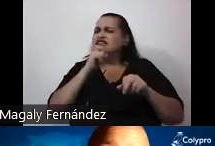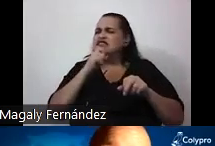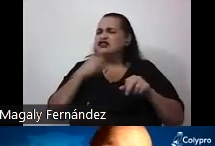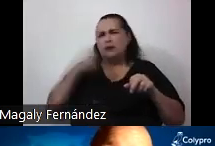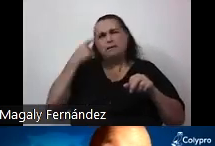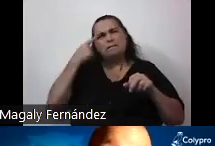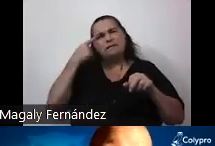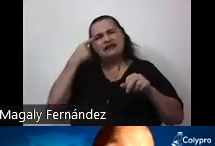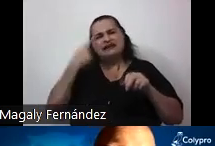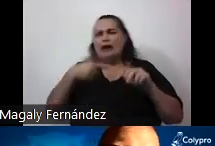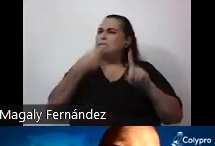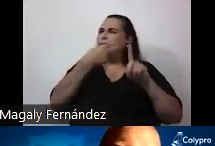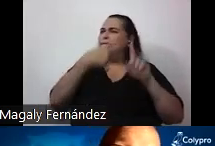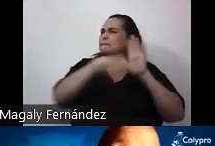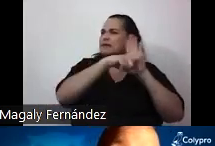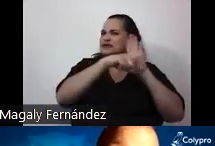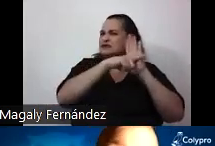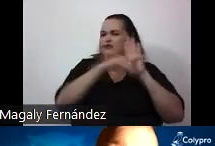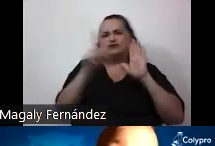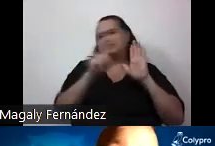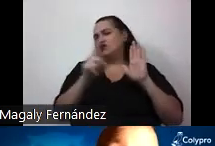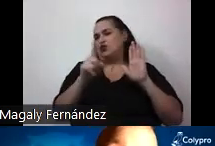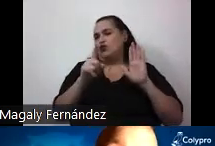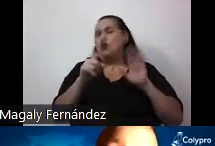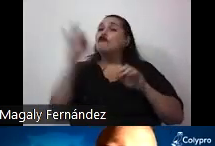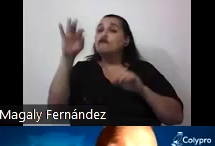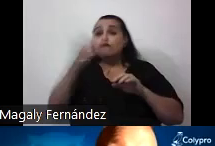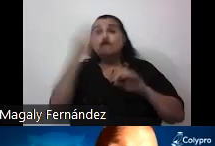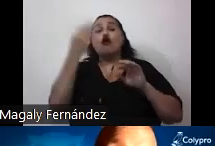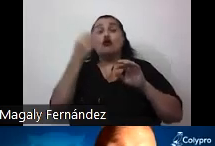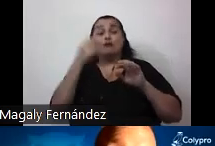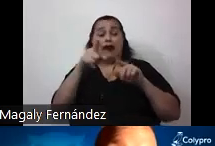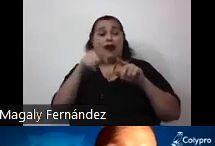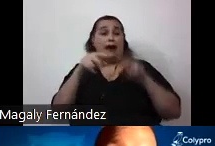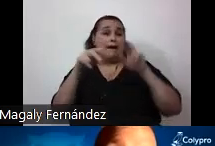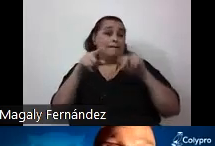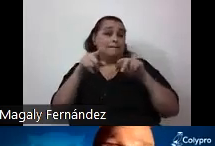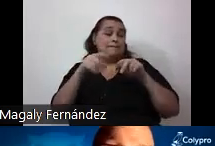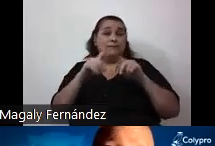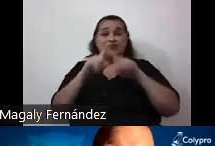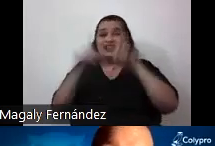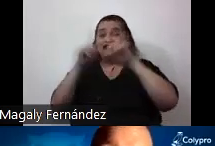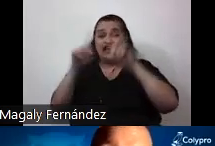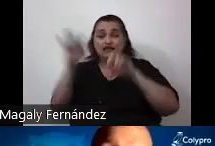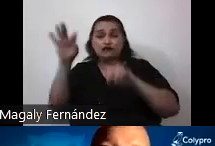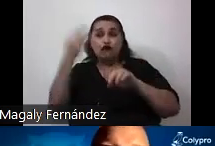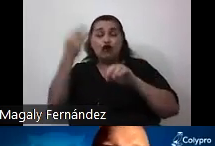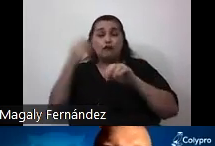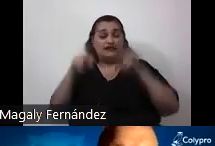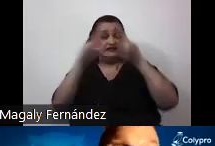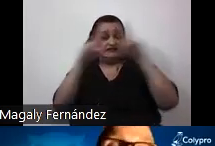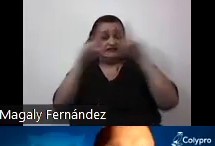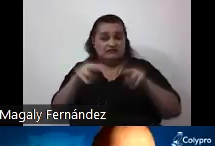es muy impresionante el modo en el cual los medios digitales facilitan la confusión y la difusión de mala